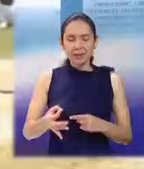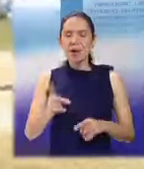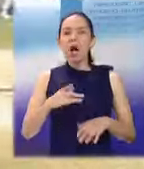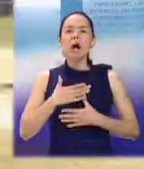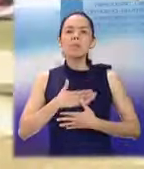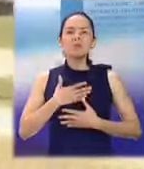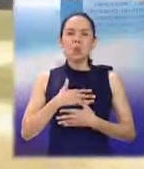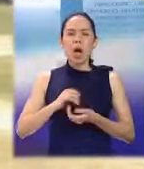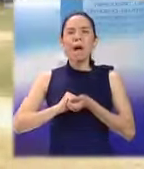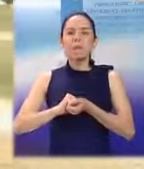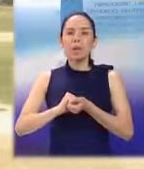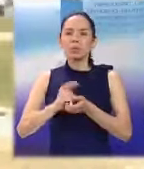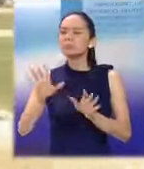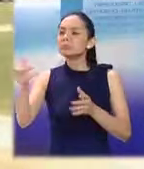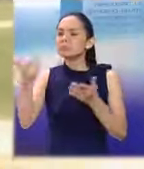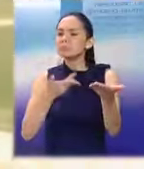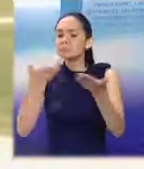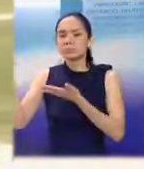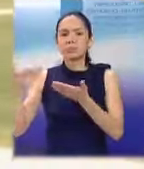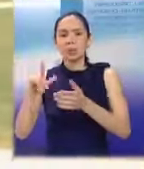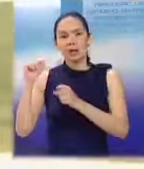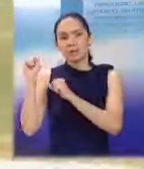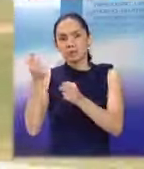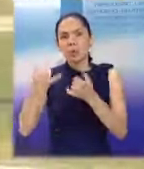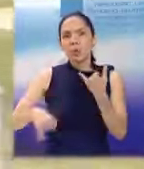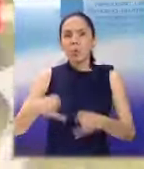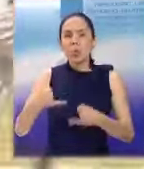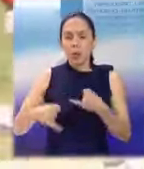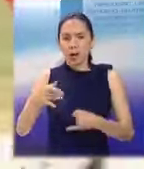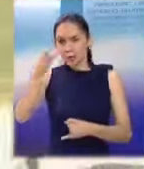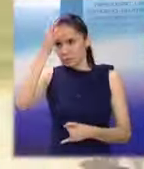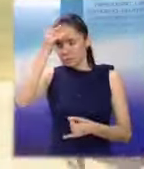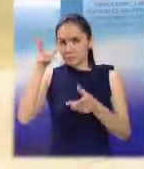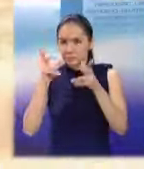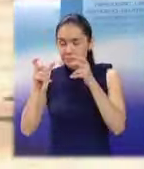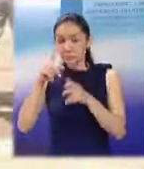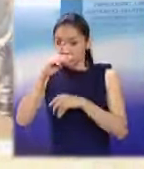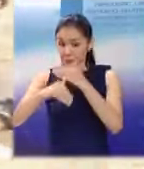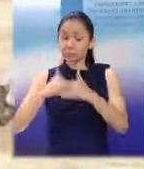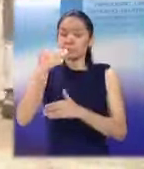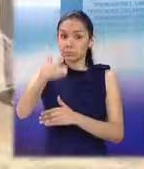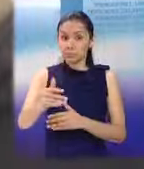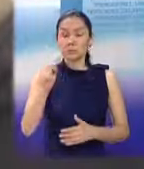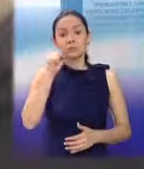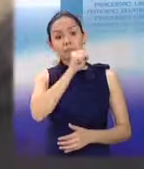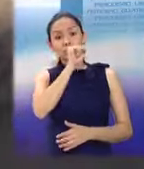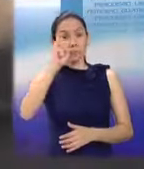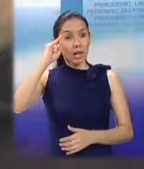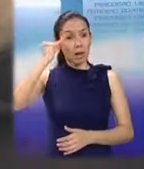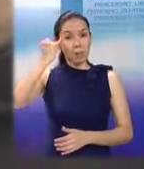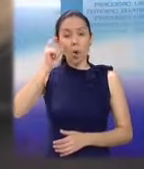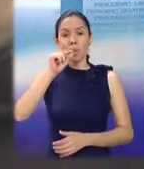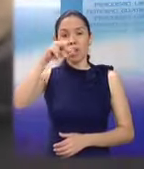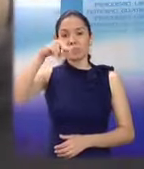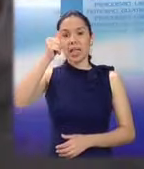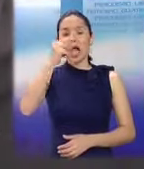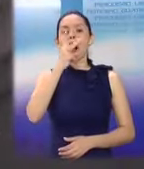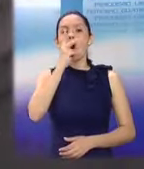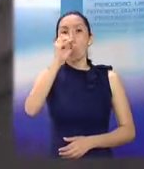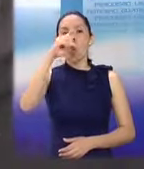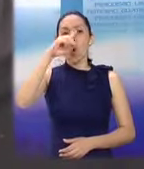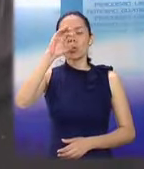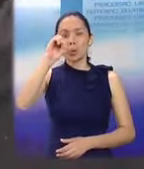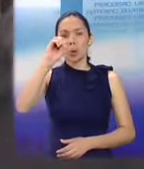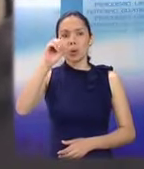La cooperación japonesa tiene varios proyectos en el altiplano del país y próximamente el cantante japonés Naoto Matojara